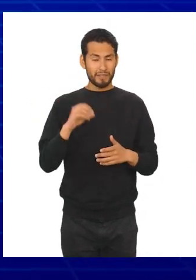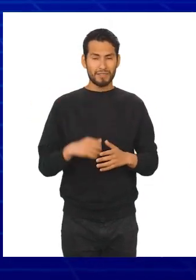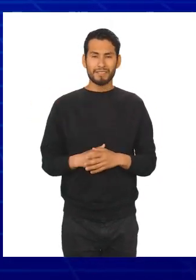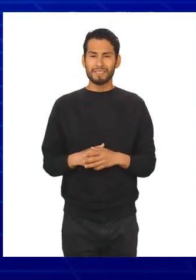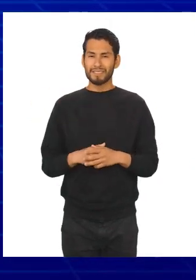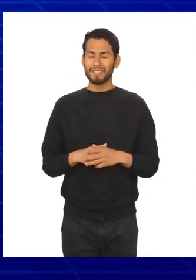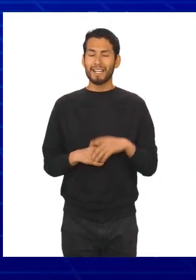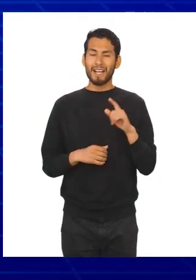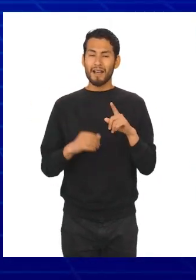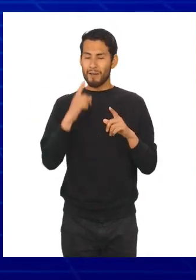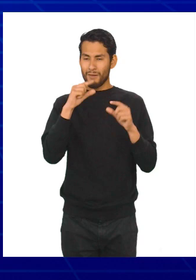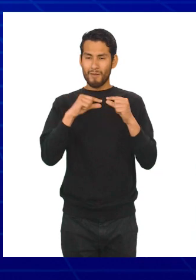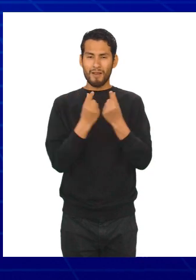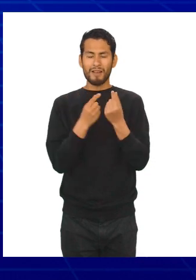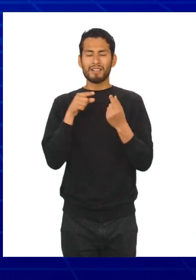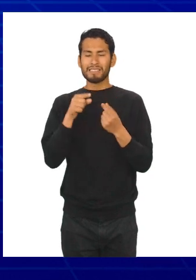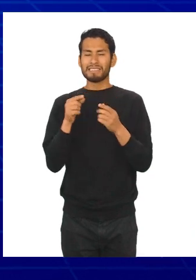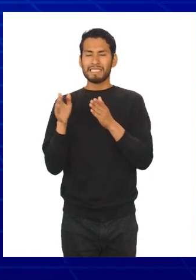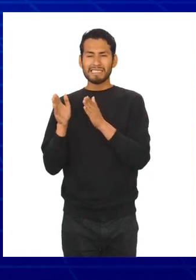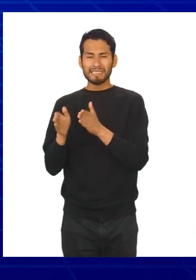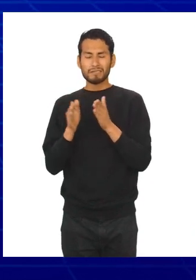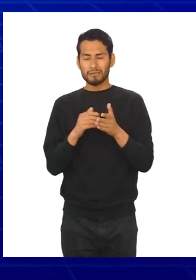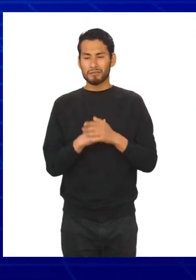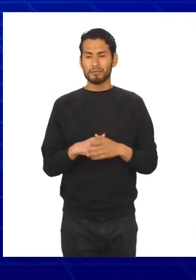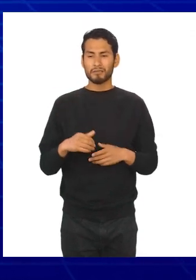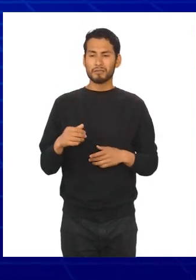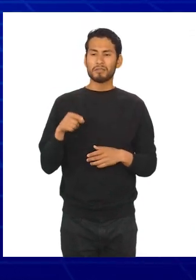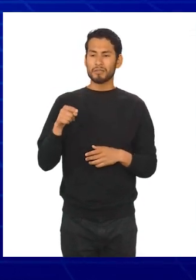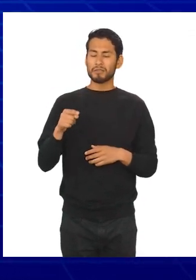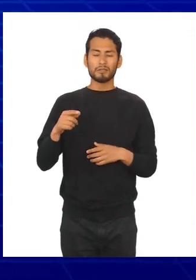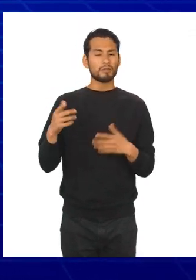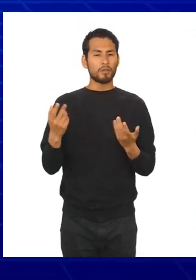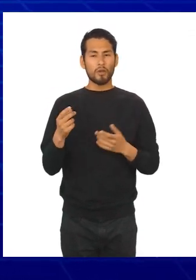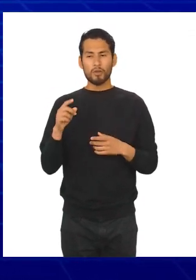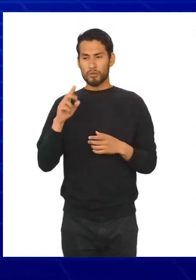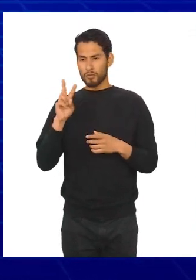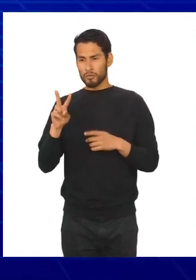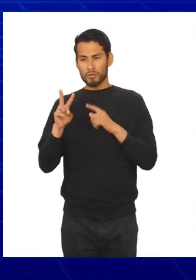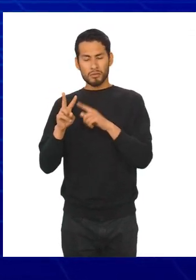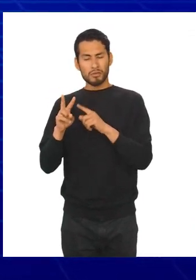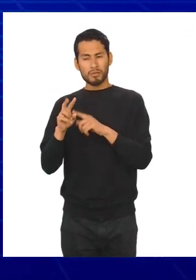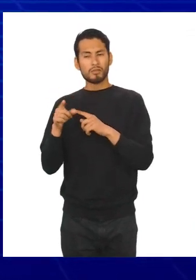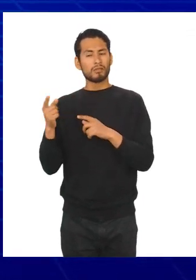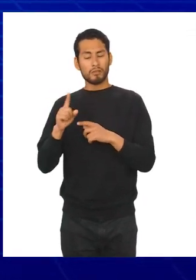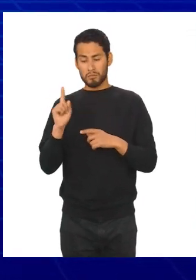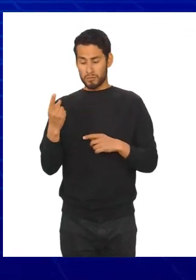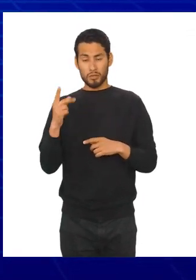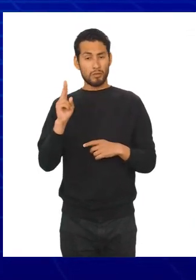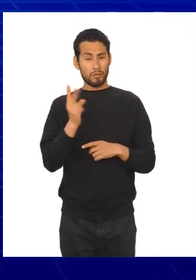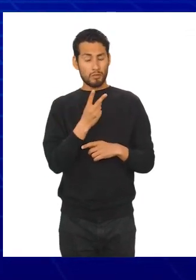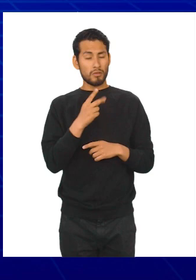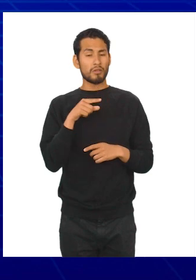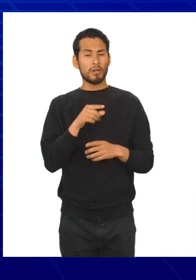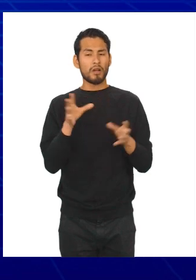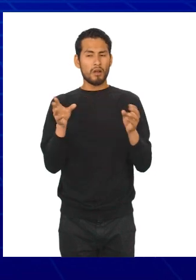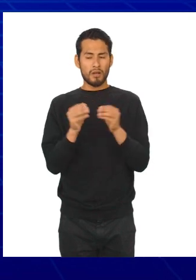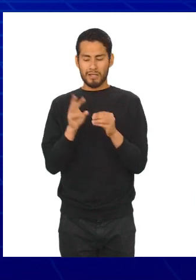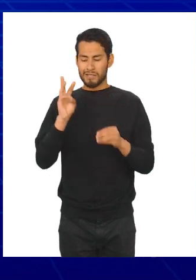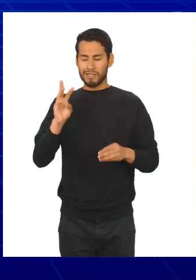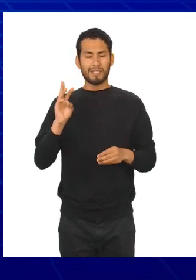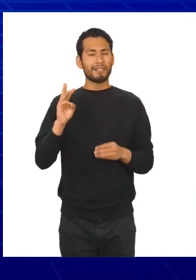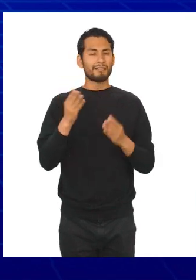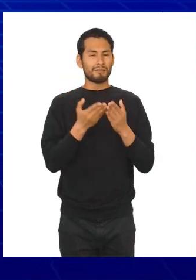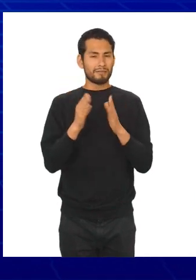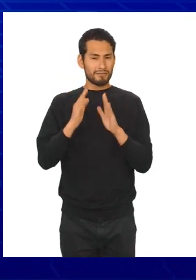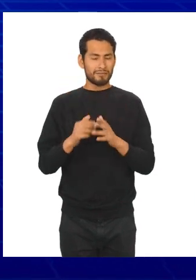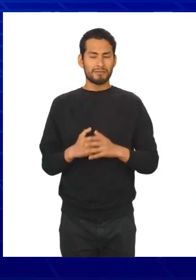total de 20. Ahora veamos la agrupación en intervalos de dos años para este caso. En el primer y segundo año